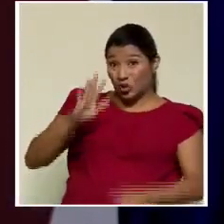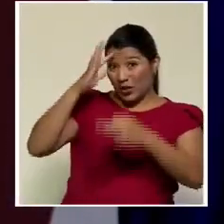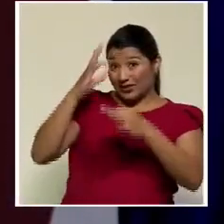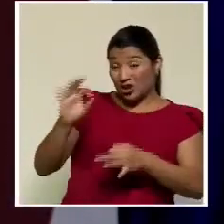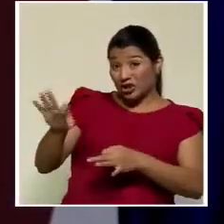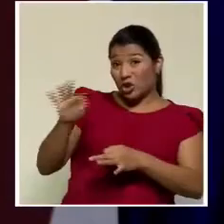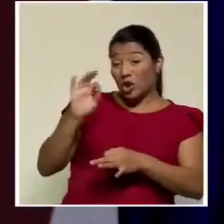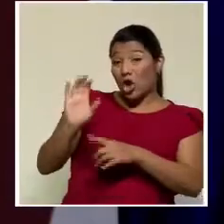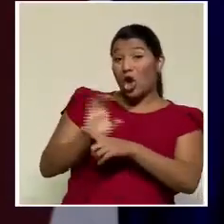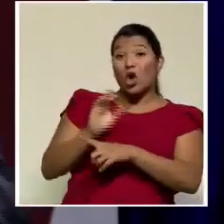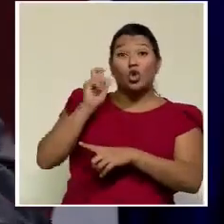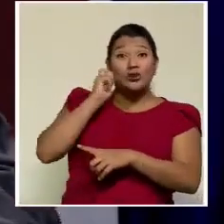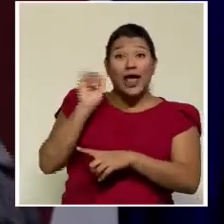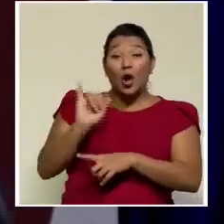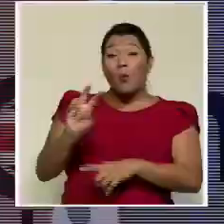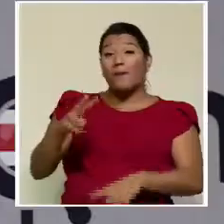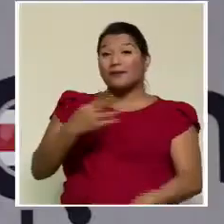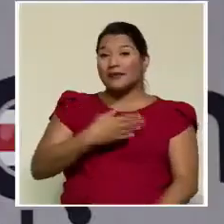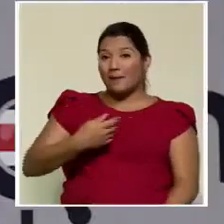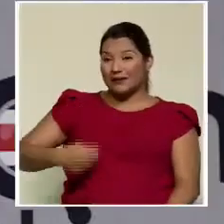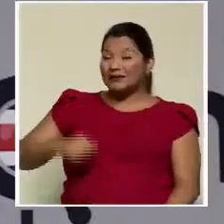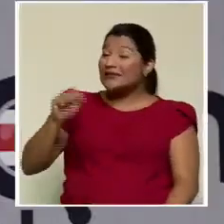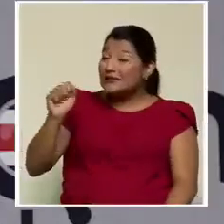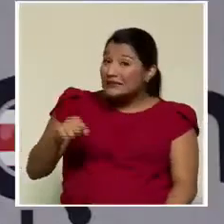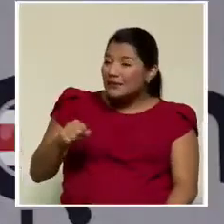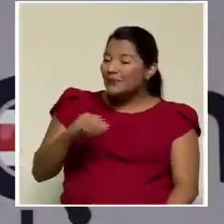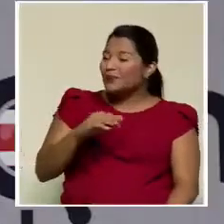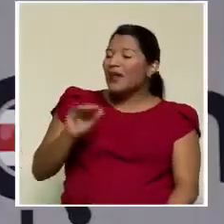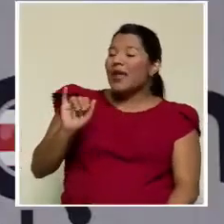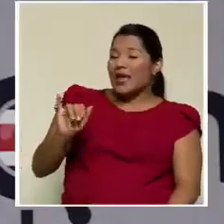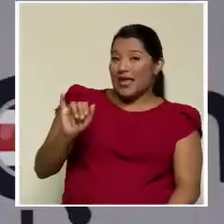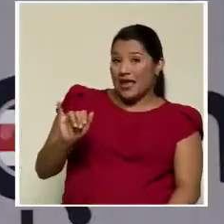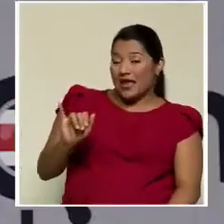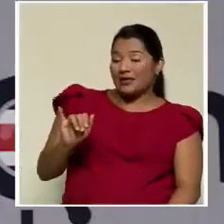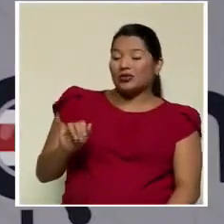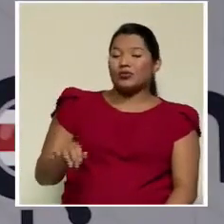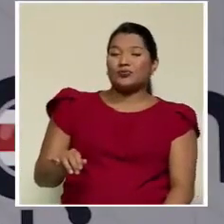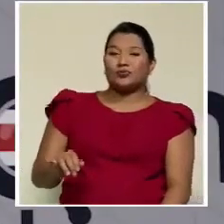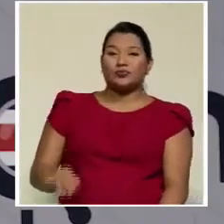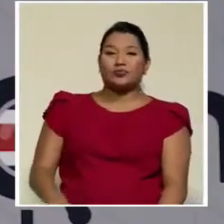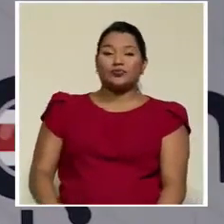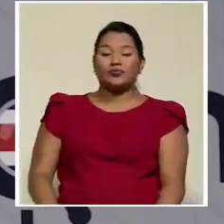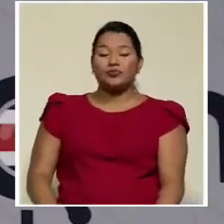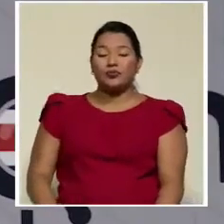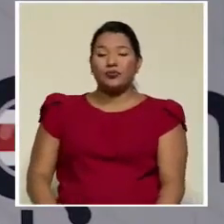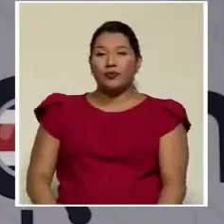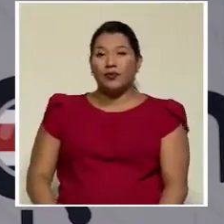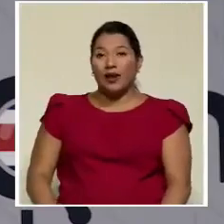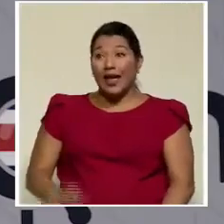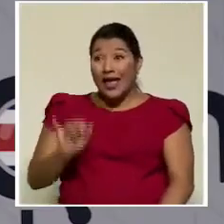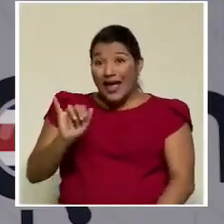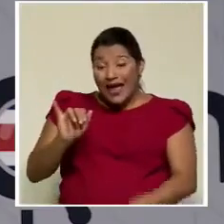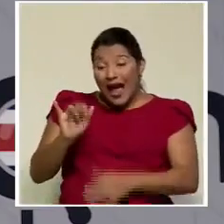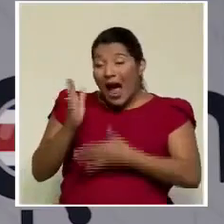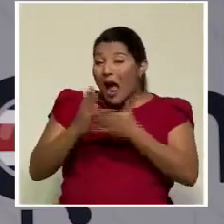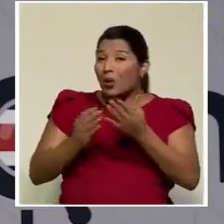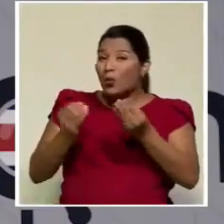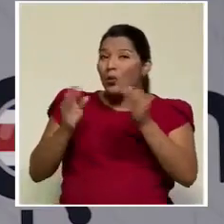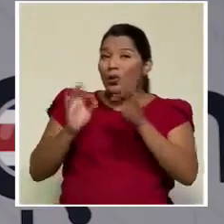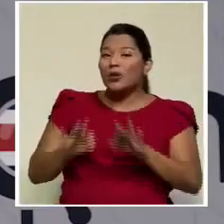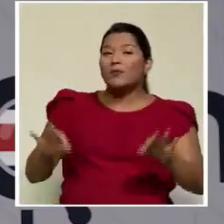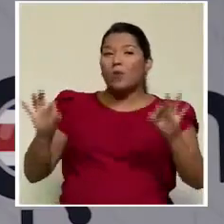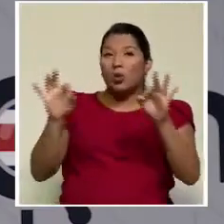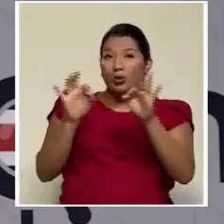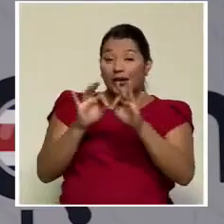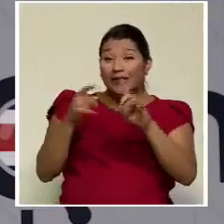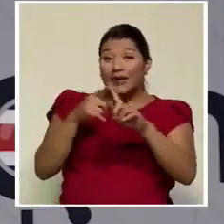Sí, y esto, Ernesto, y compañeras que nos están allá en sus casas y en los diferentes lugares escuchándonos. Algo que es importante en